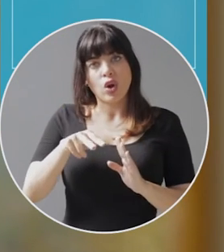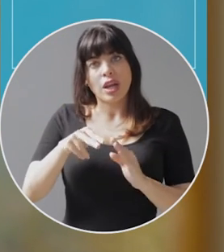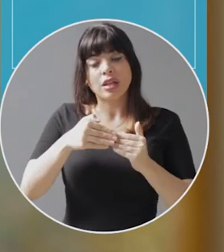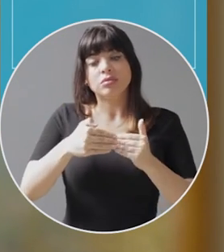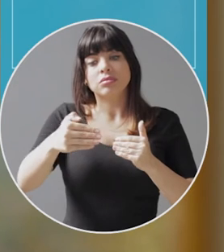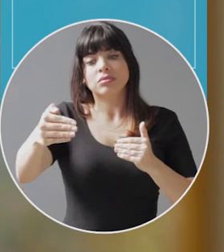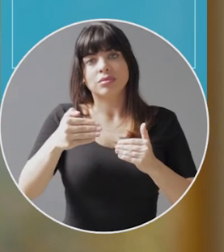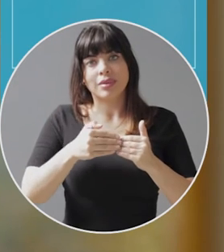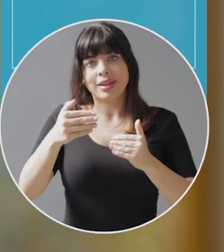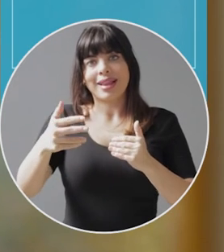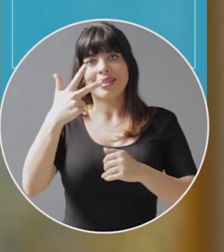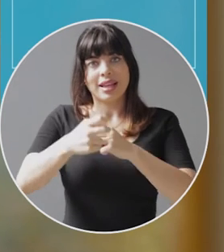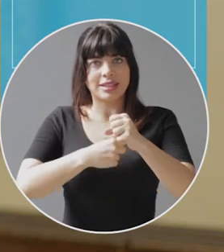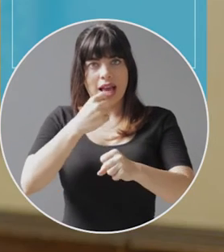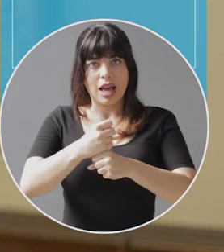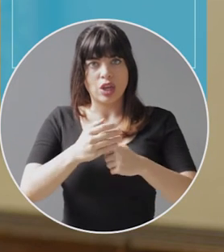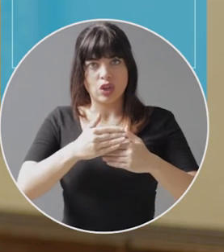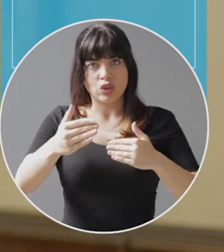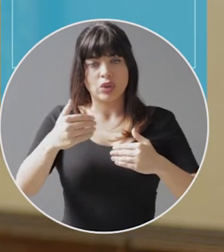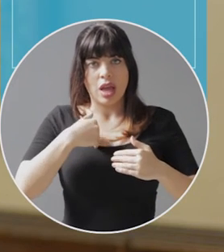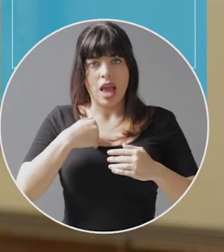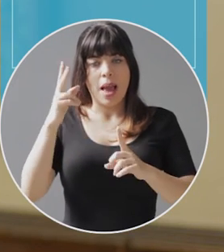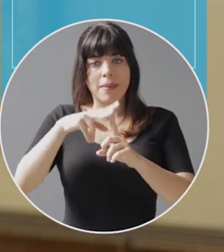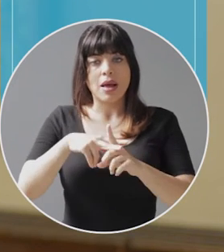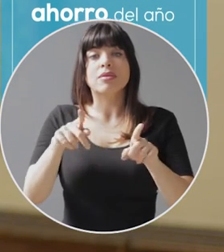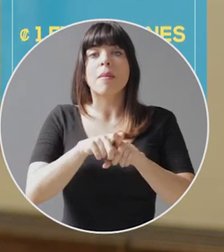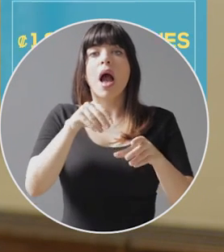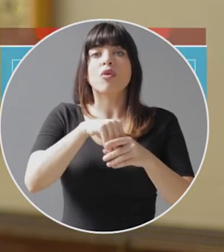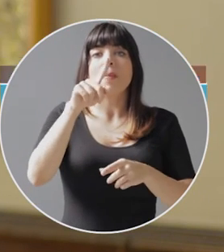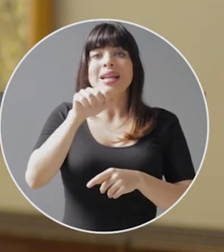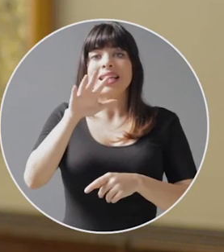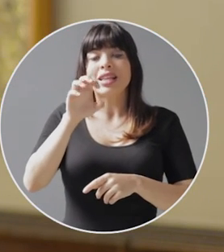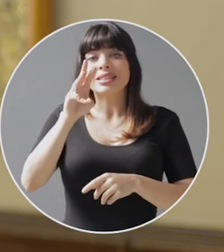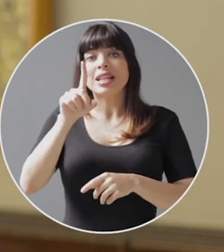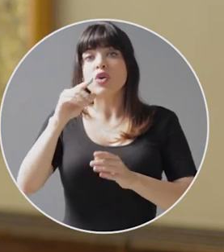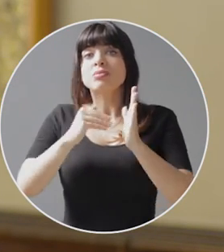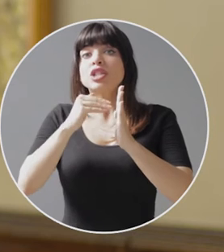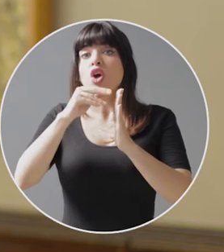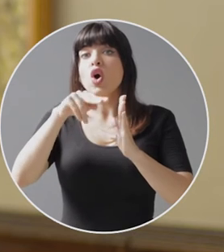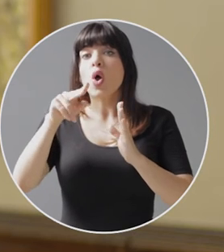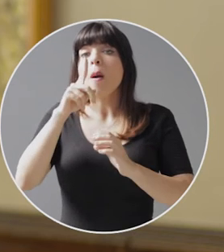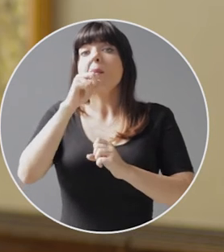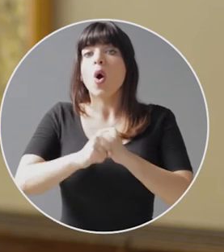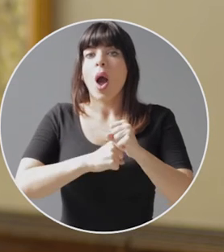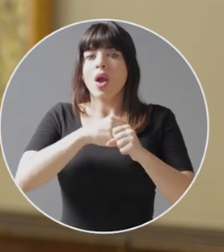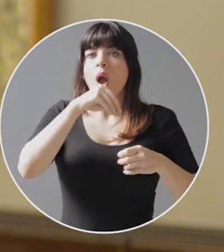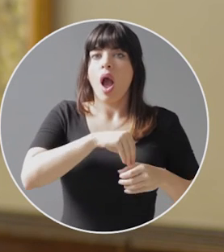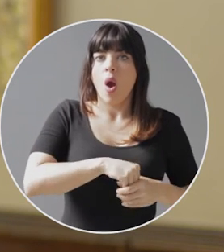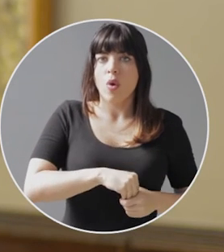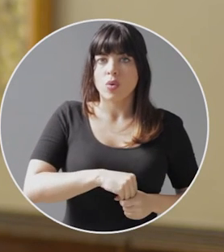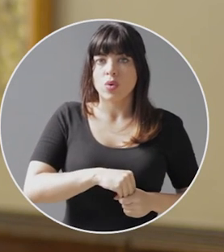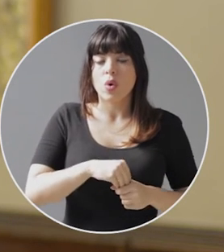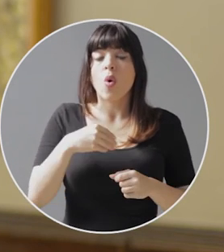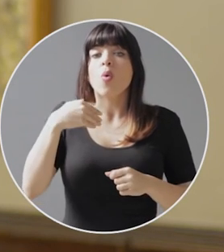los tres años que tendrá de vigencia. Se acordó un ahorro de 1,561 millones de colones al año, una vez